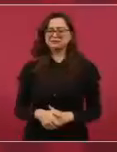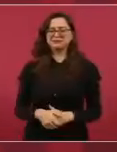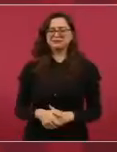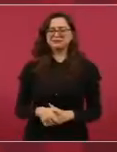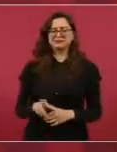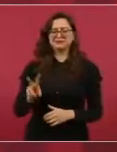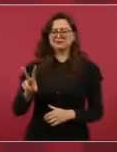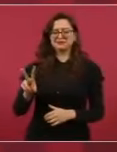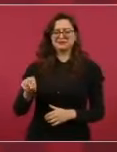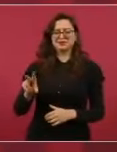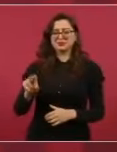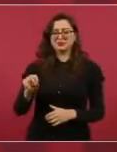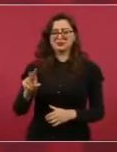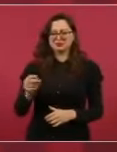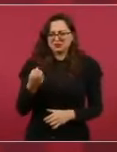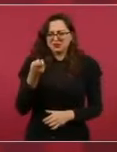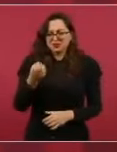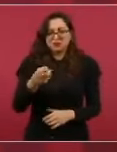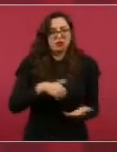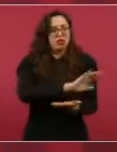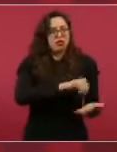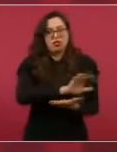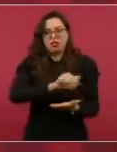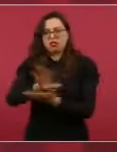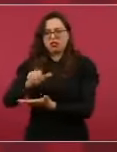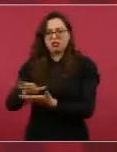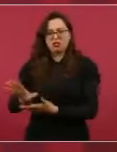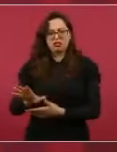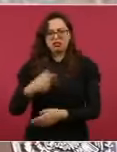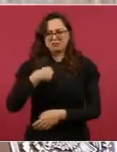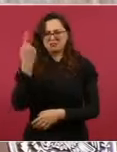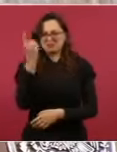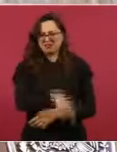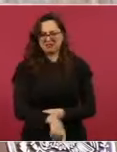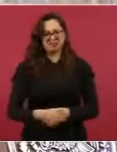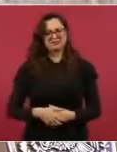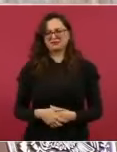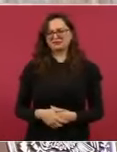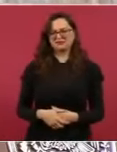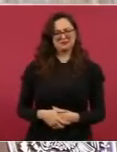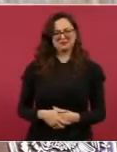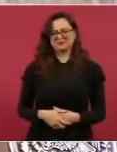Nada de purgas, por convicción y además